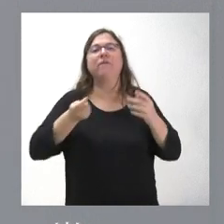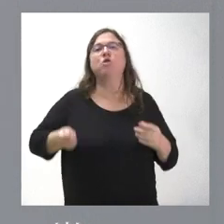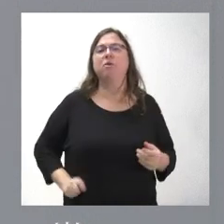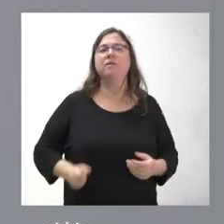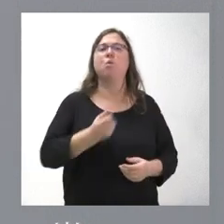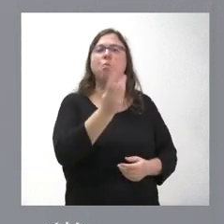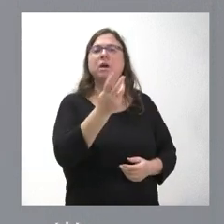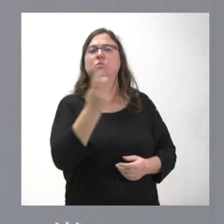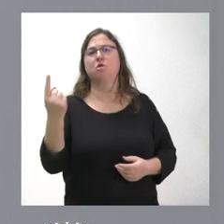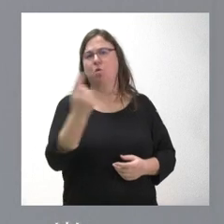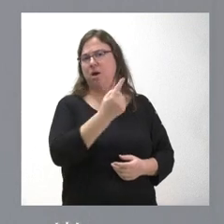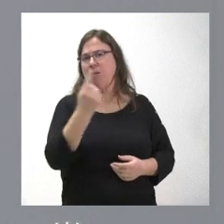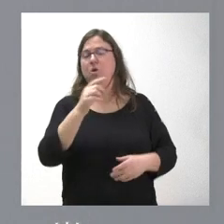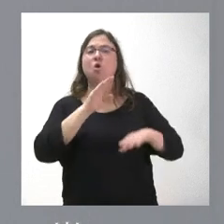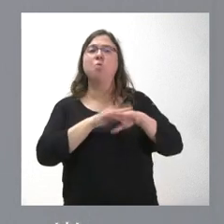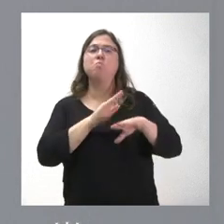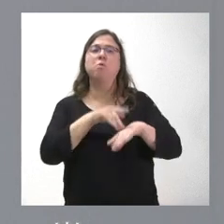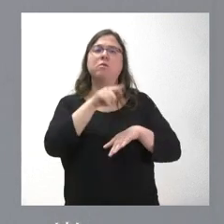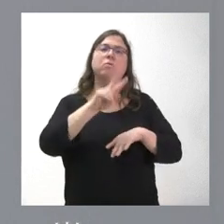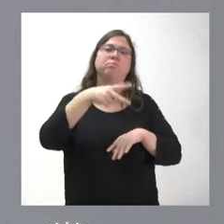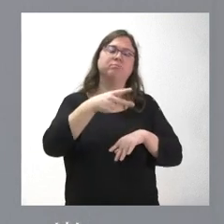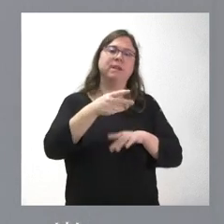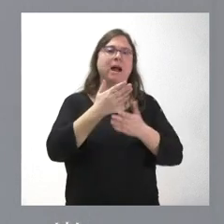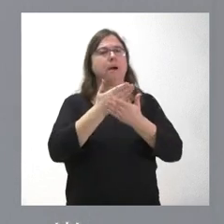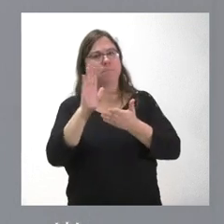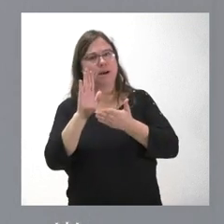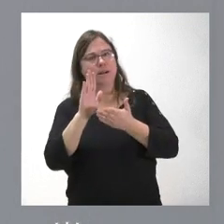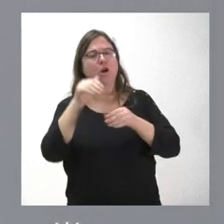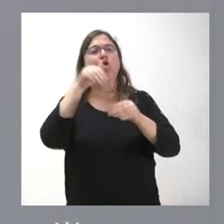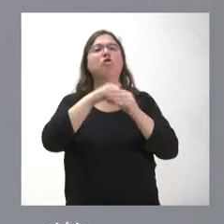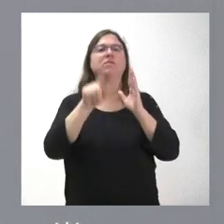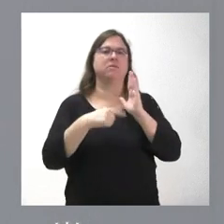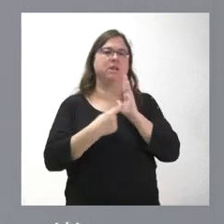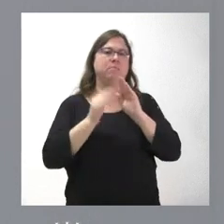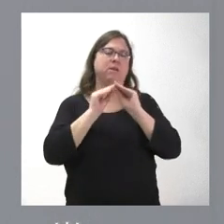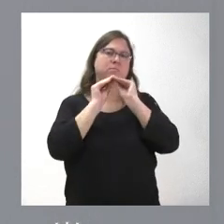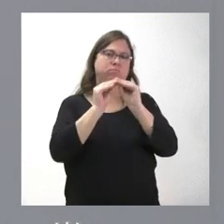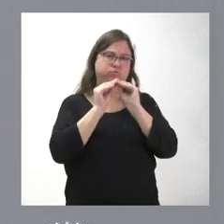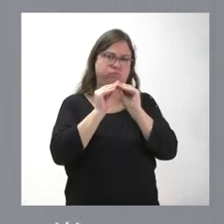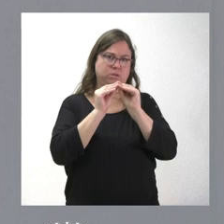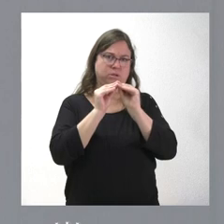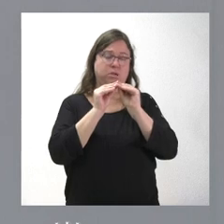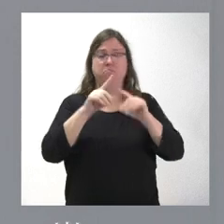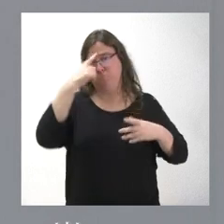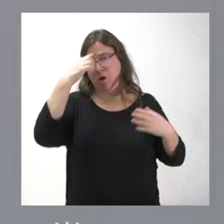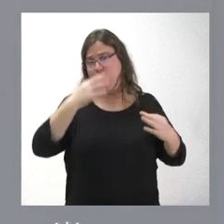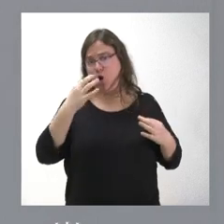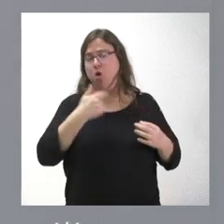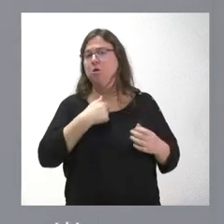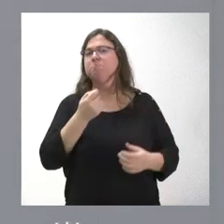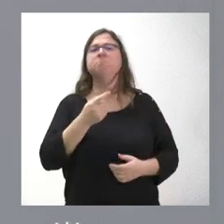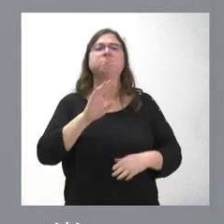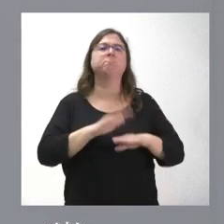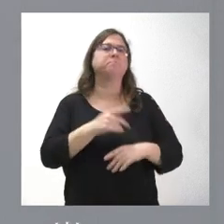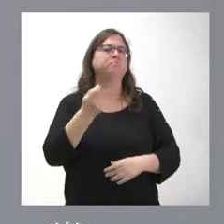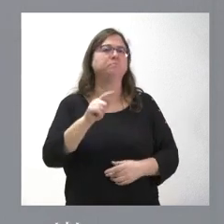en cada una de las residencias, porque esto se deja al margen de lo que es el contenido de la ley para un desarrollo reglamentario y que, lógicamente, no tendría ningún sentido que